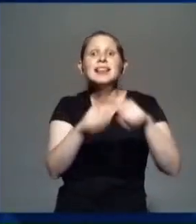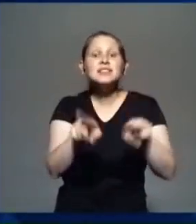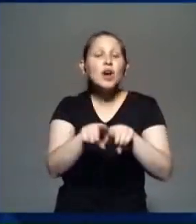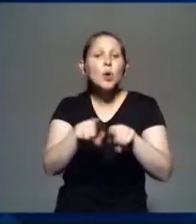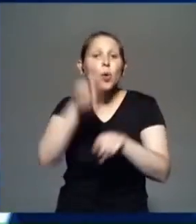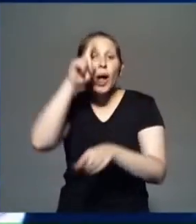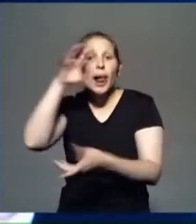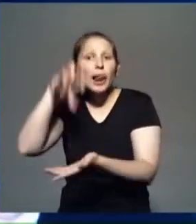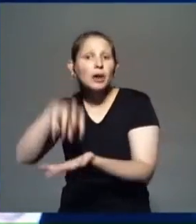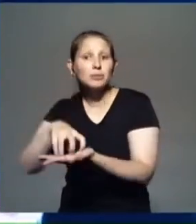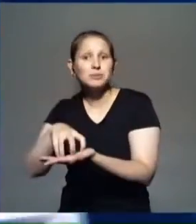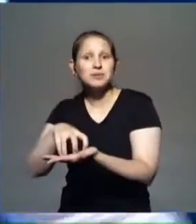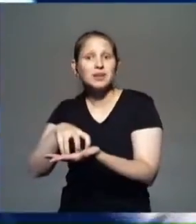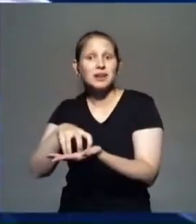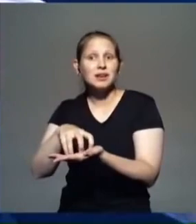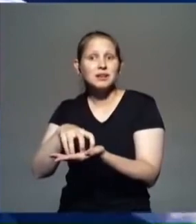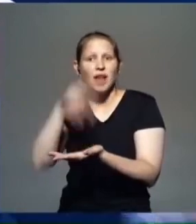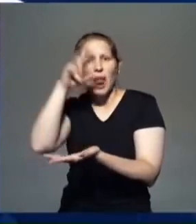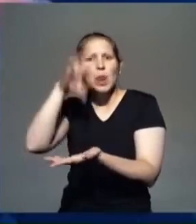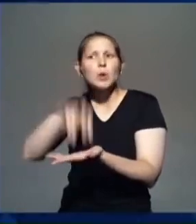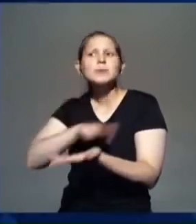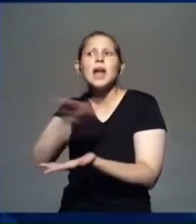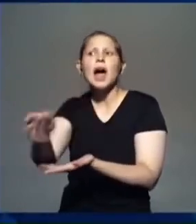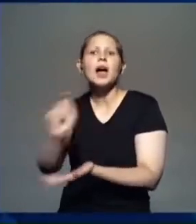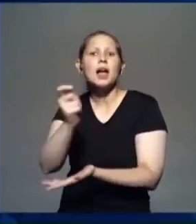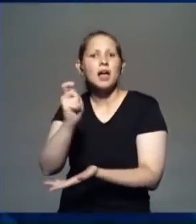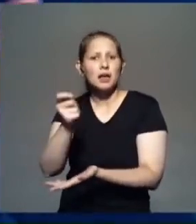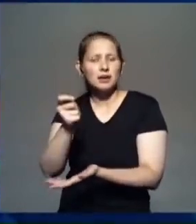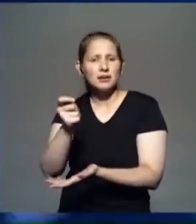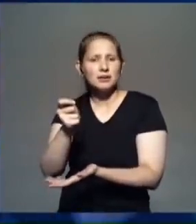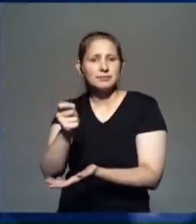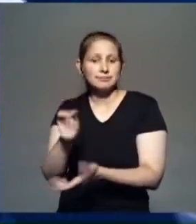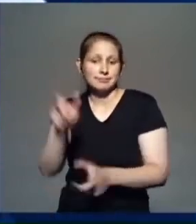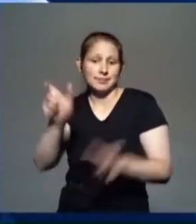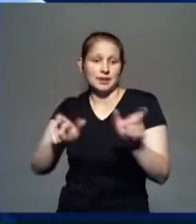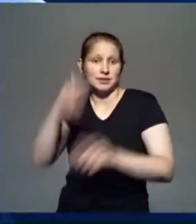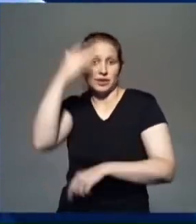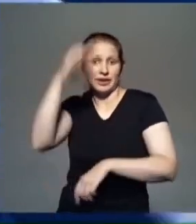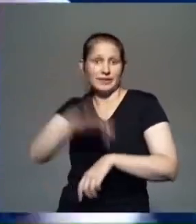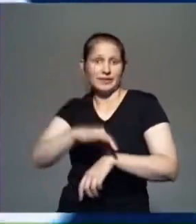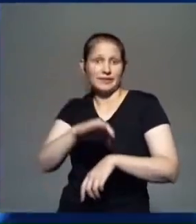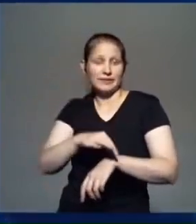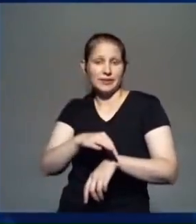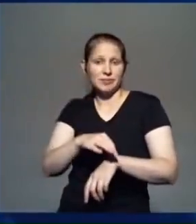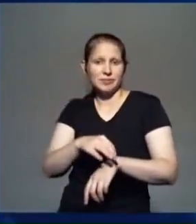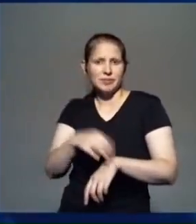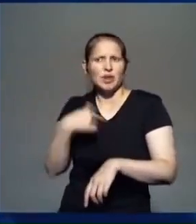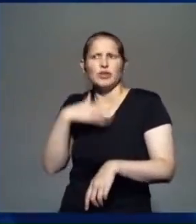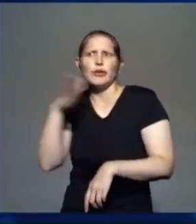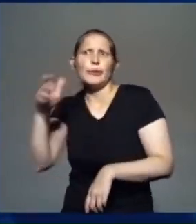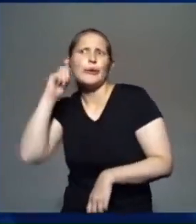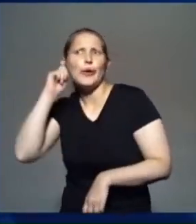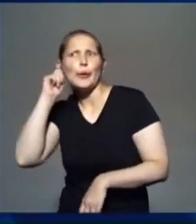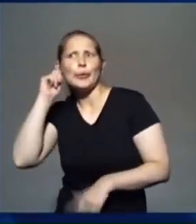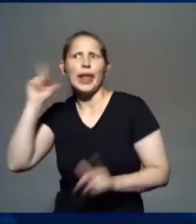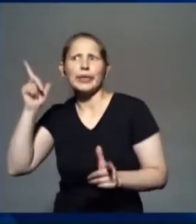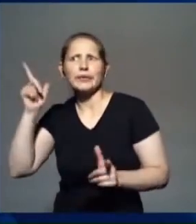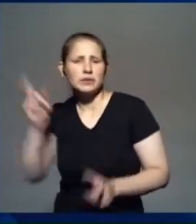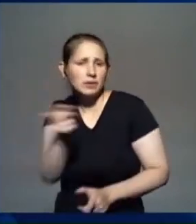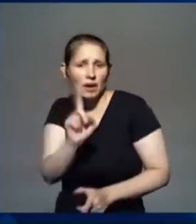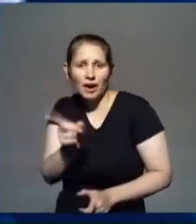Los que están, ¿cómo? Nadie va a festejar un cumpleaños en el hospital. Y dice, ¿ahí dónde lo podemos ir a